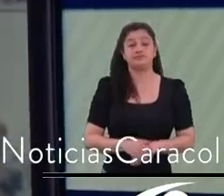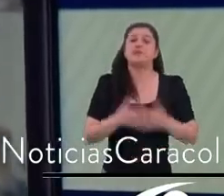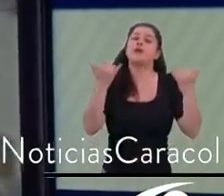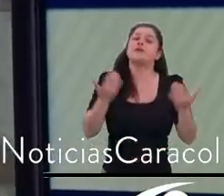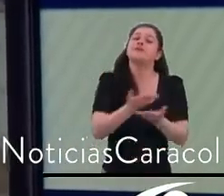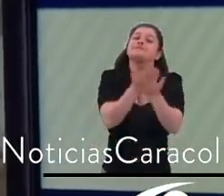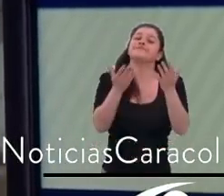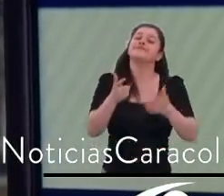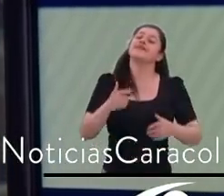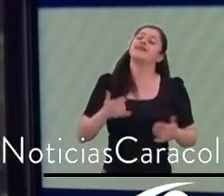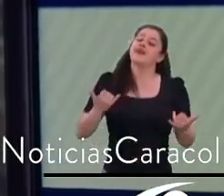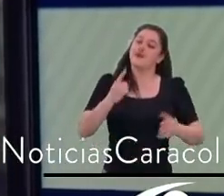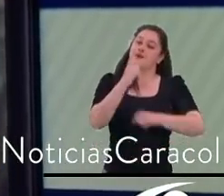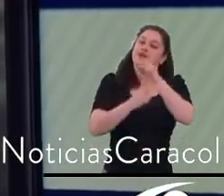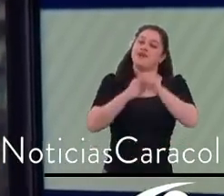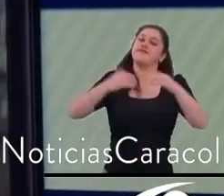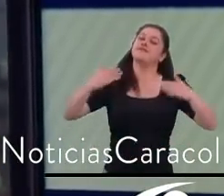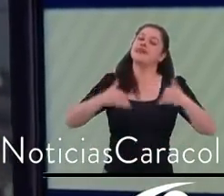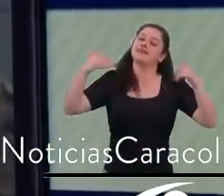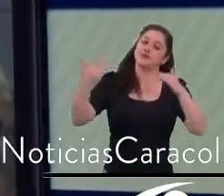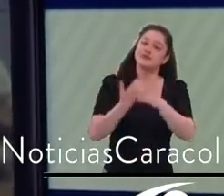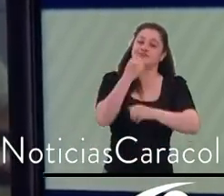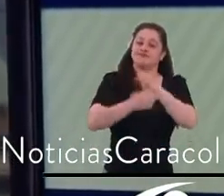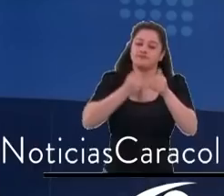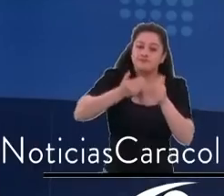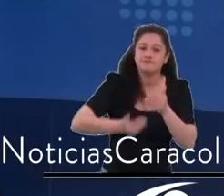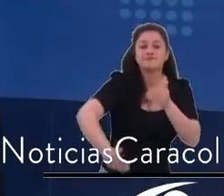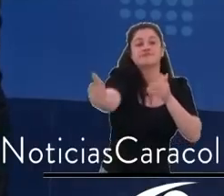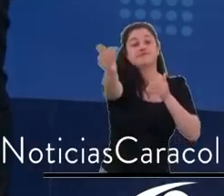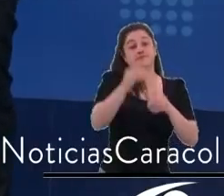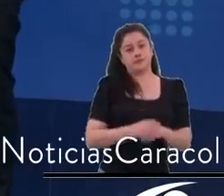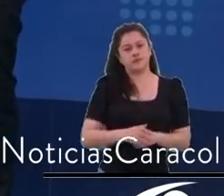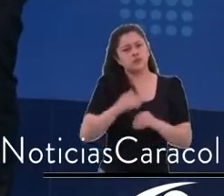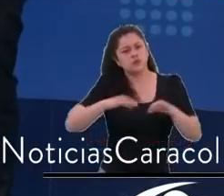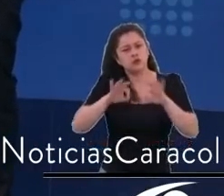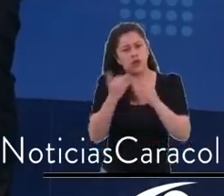comprensión, juntos cuidándonos vamos a salir adelante. Muchas gracias, alcaldesa.